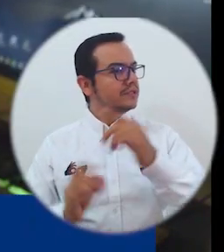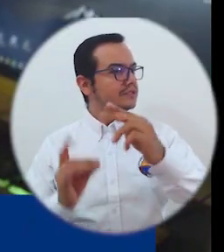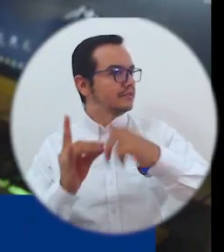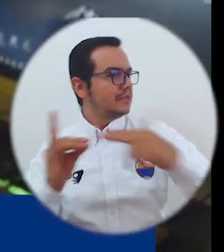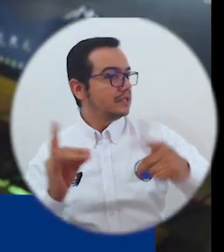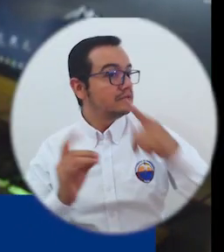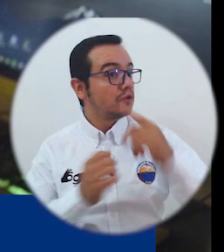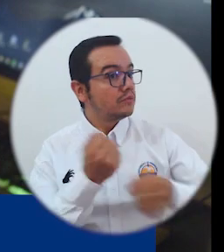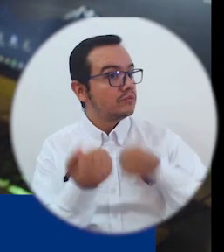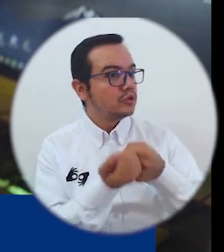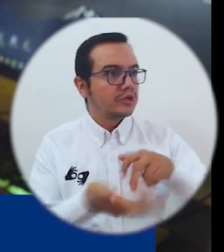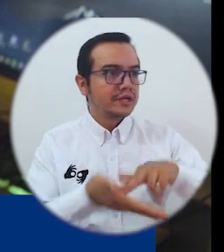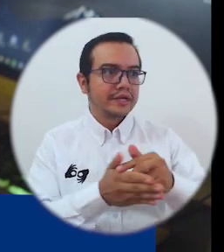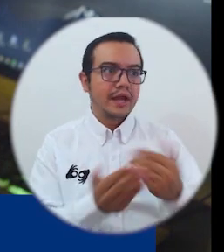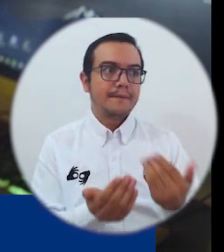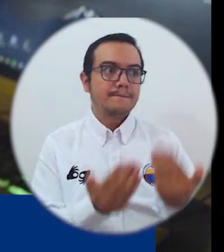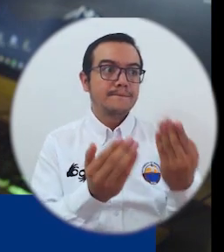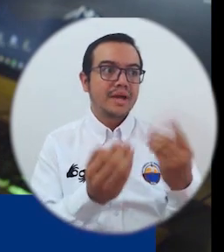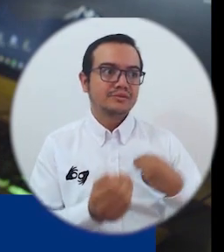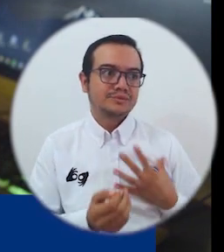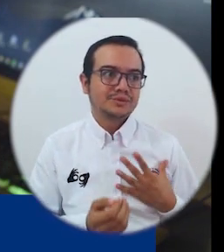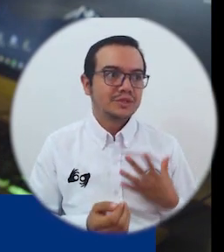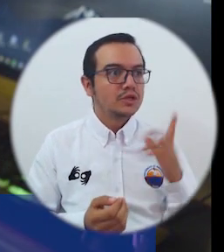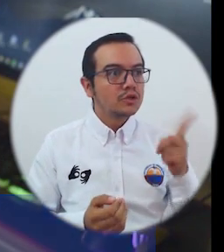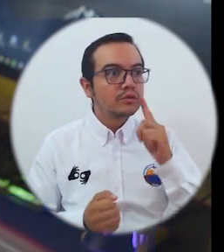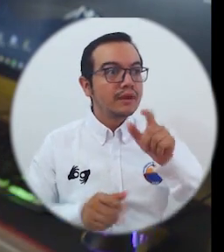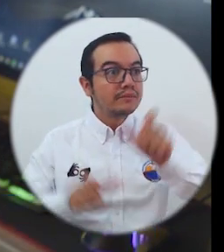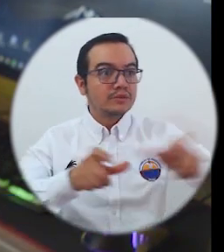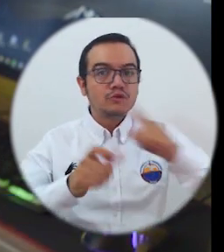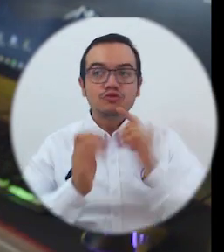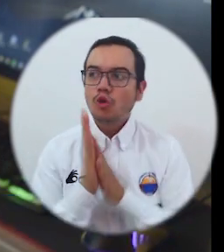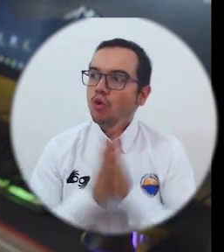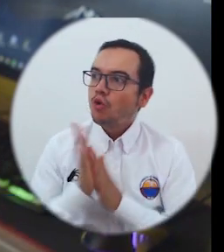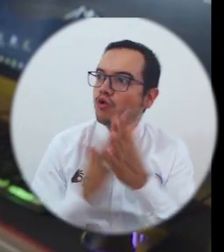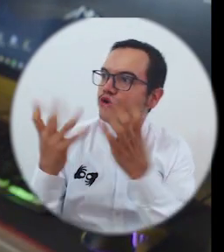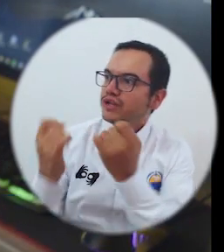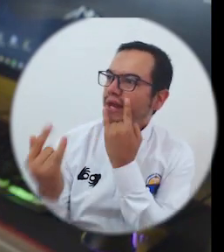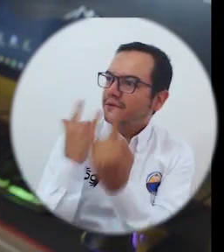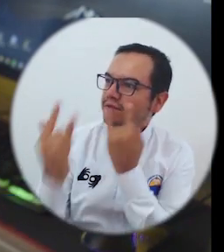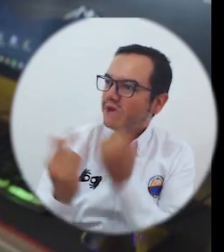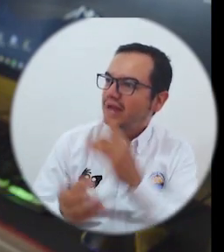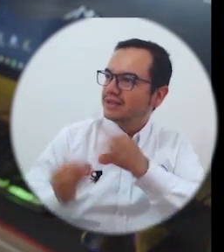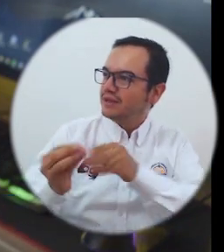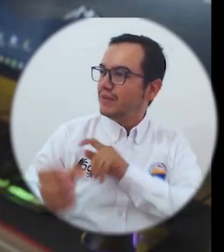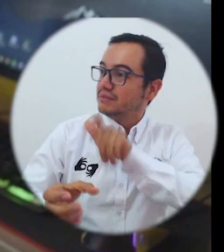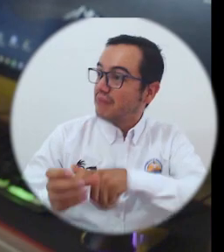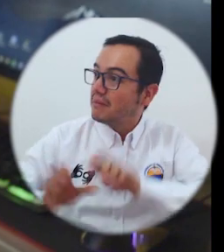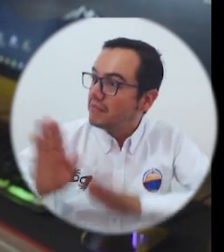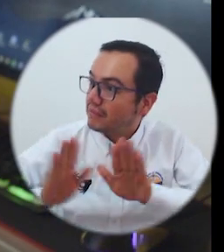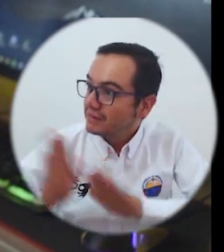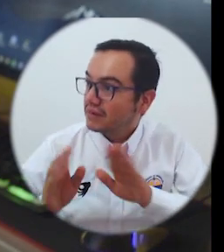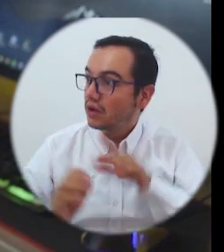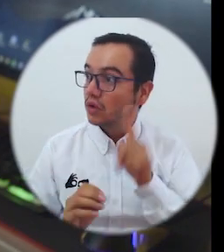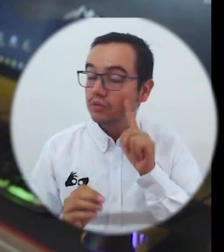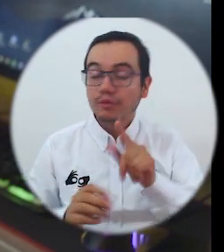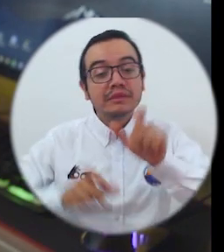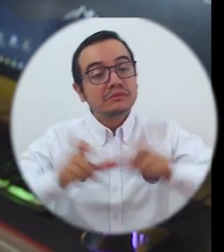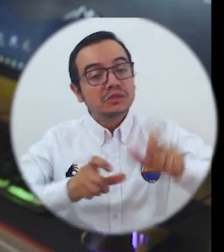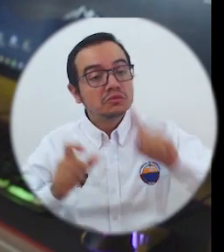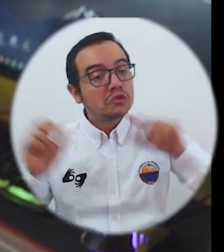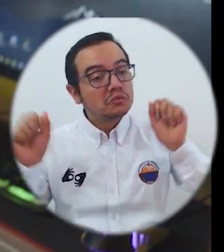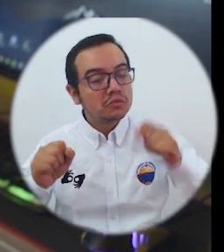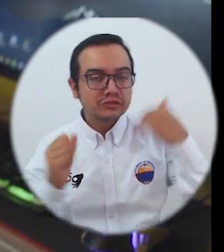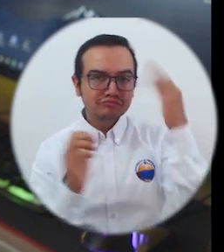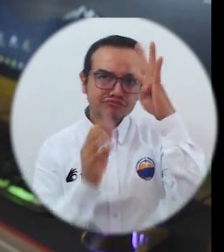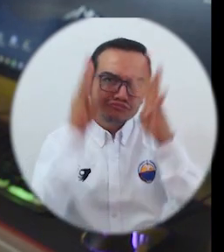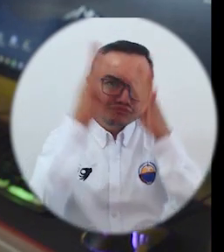si la Universidad de Maddalena lo apoya, que eso le da un plus, ya que mucha gente más lo puede ver y mucha gente más puede participar.